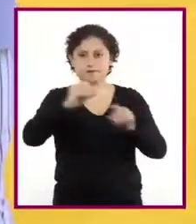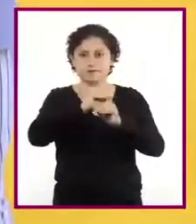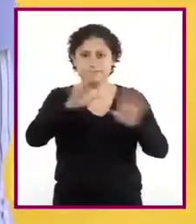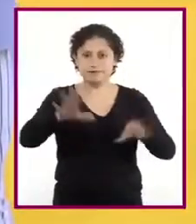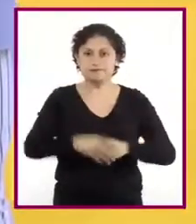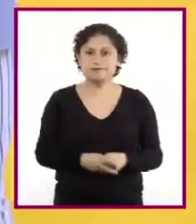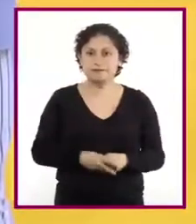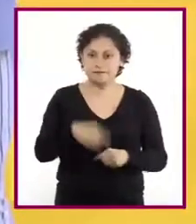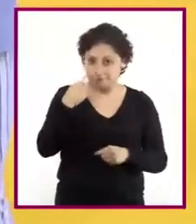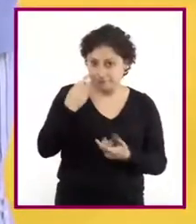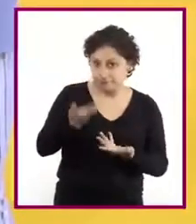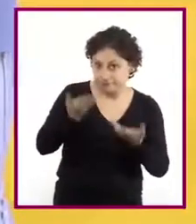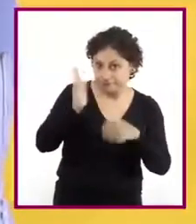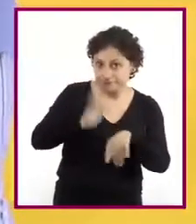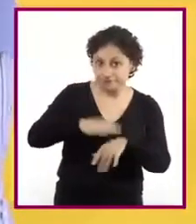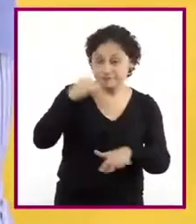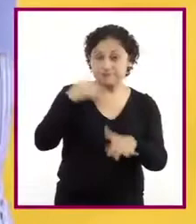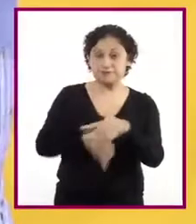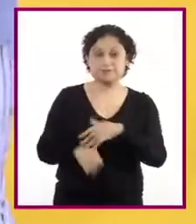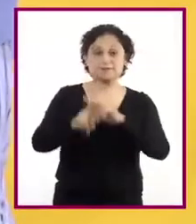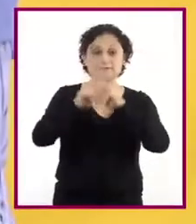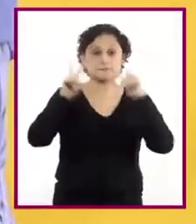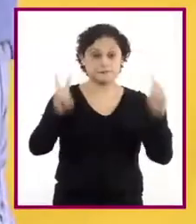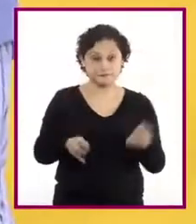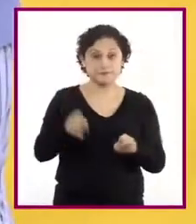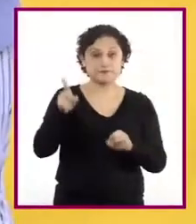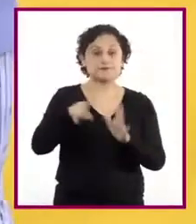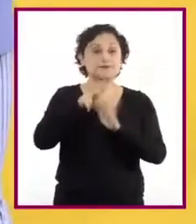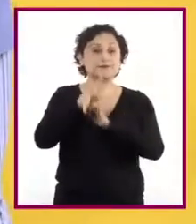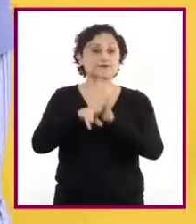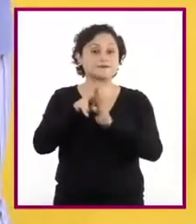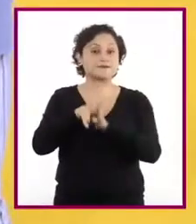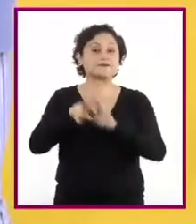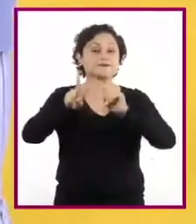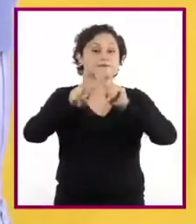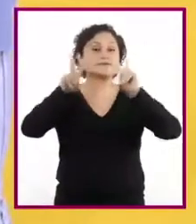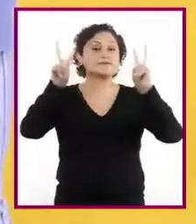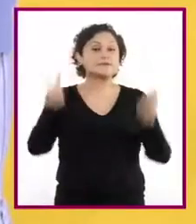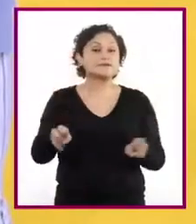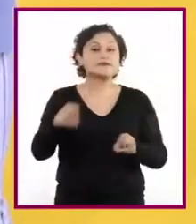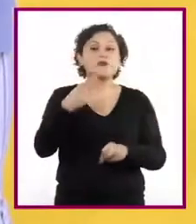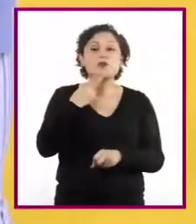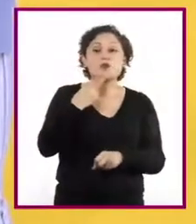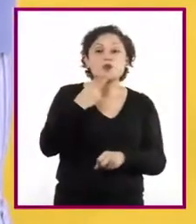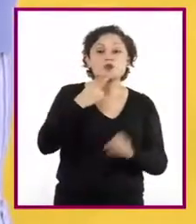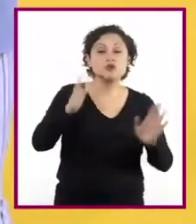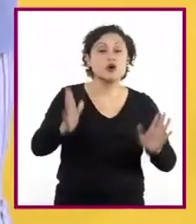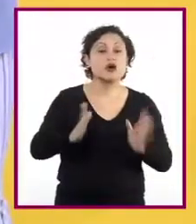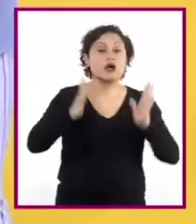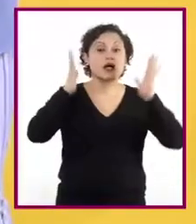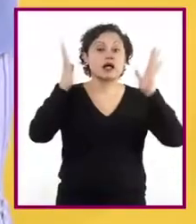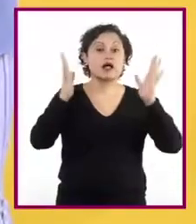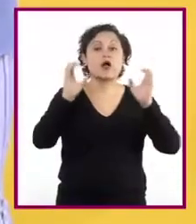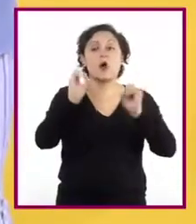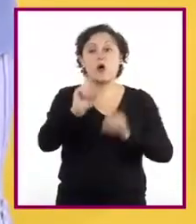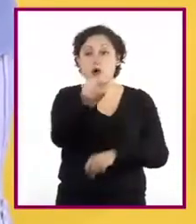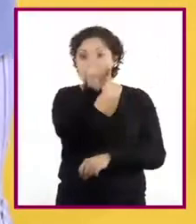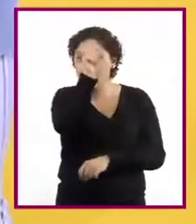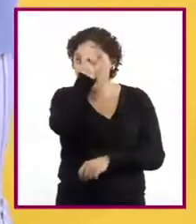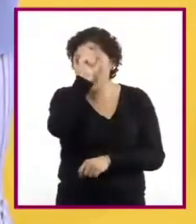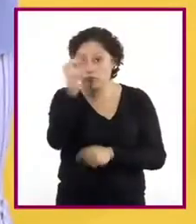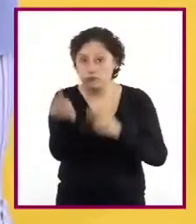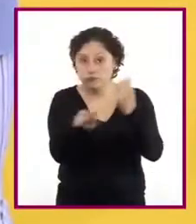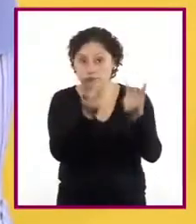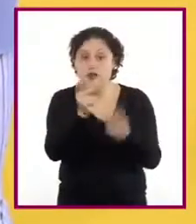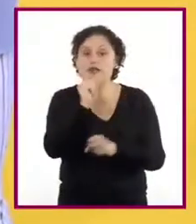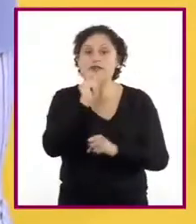Veamos más al respecto en el siguiente video que trata sobre el uso de los signos de admiración e interrogación y del